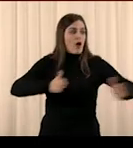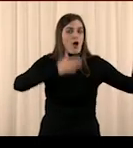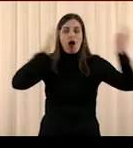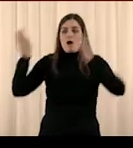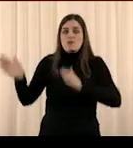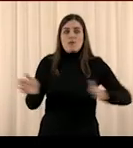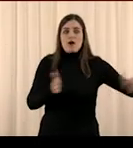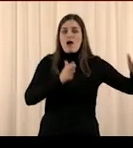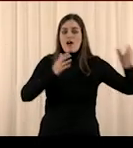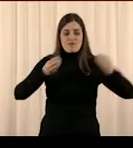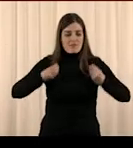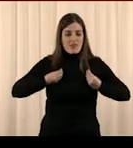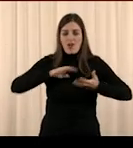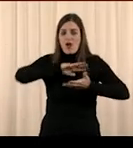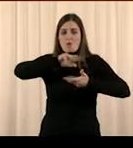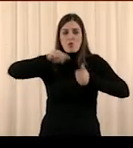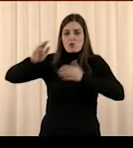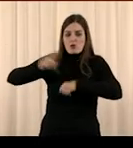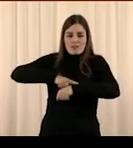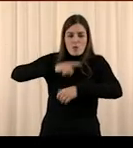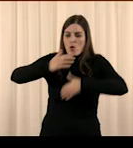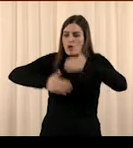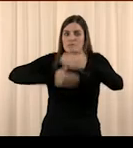mundo y en tu vida. Es inevitable.